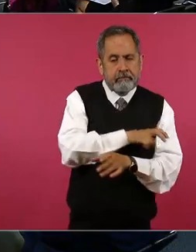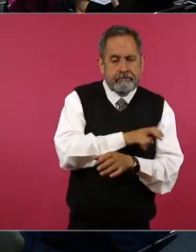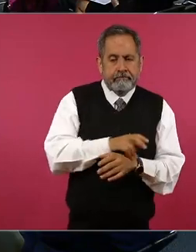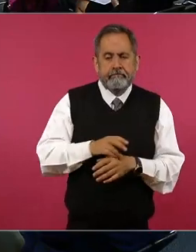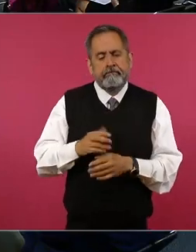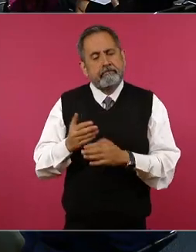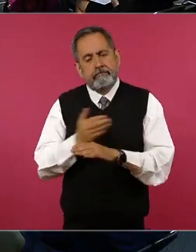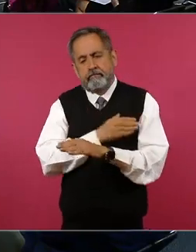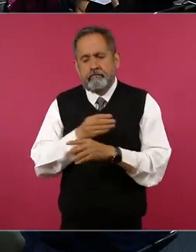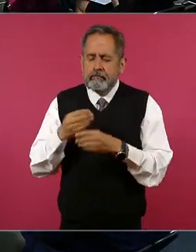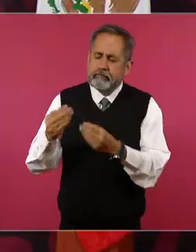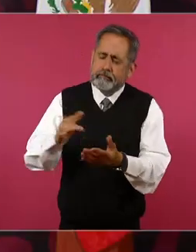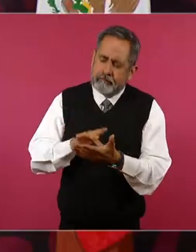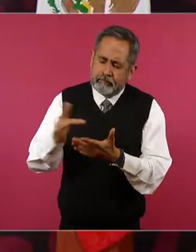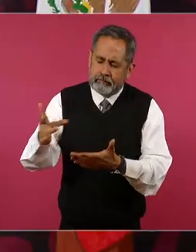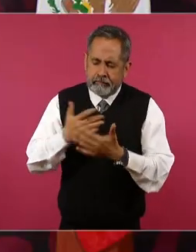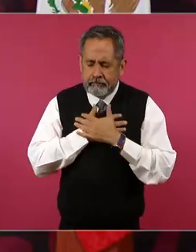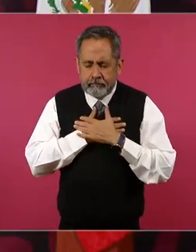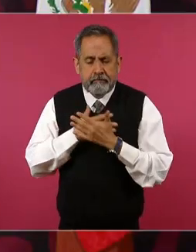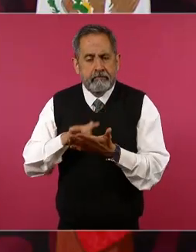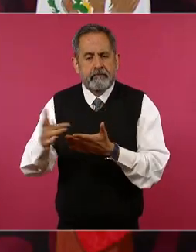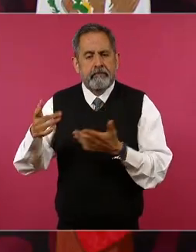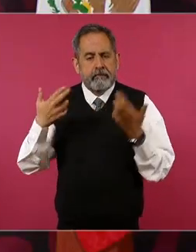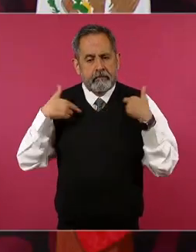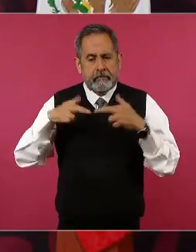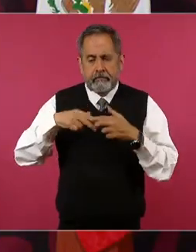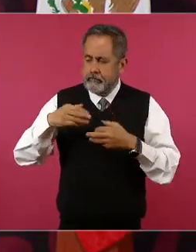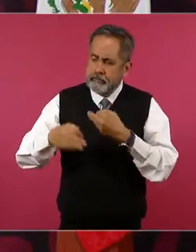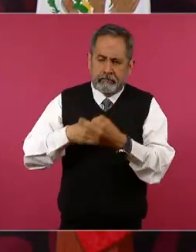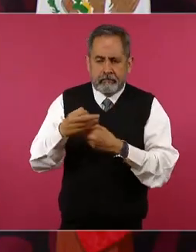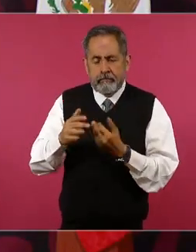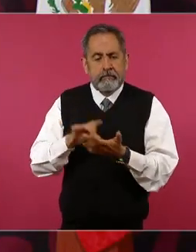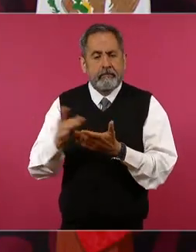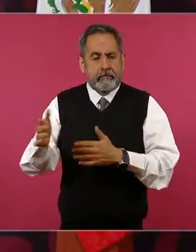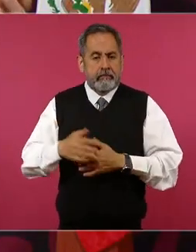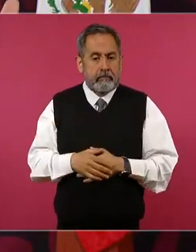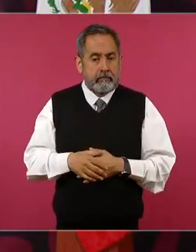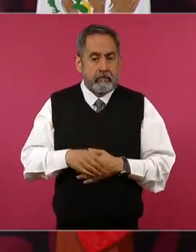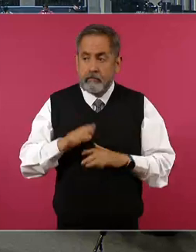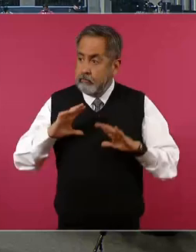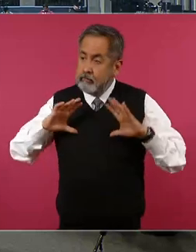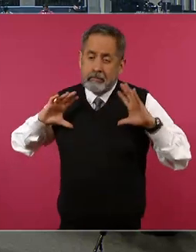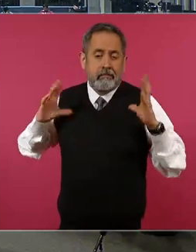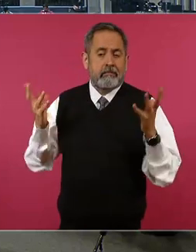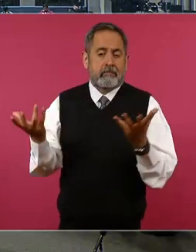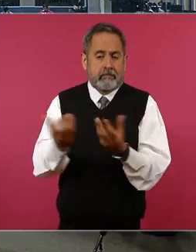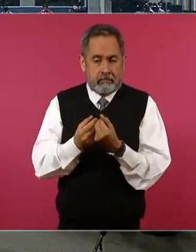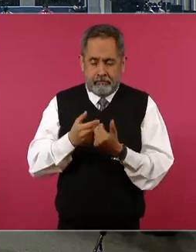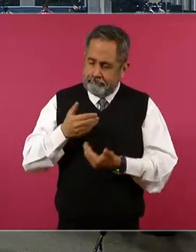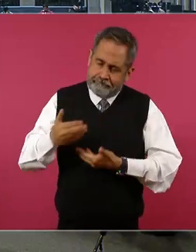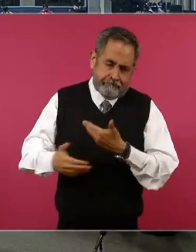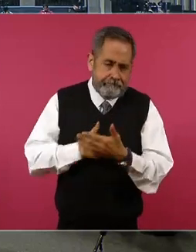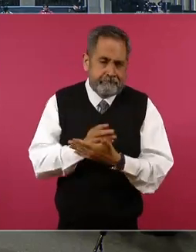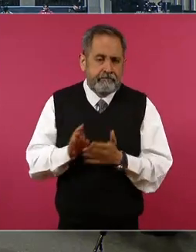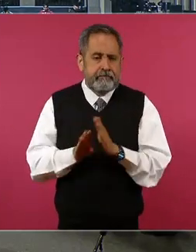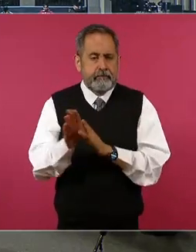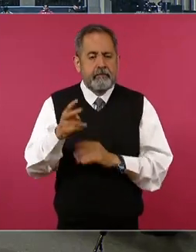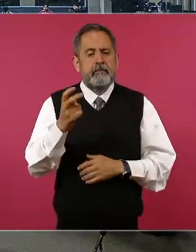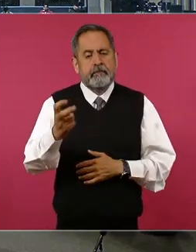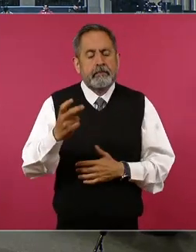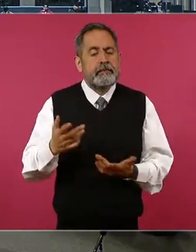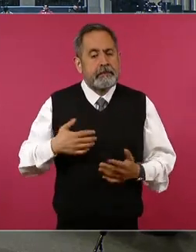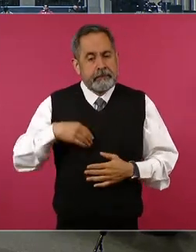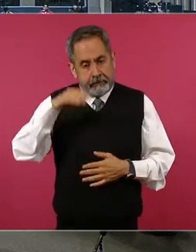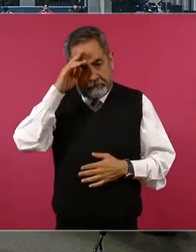maestras a los maestros de México porque esto lo hemos hecho entre todos entonces es